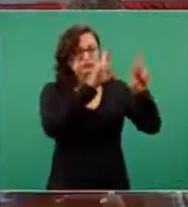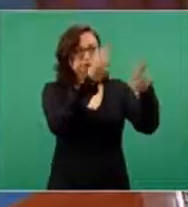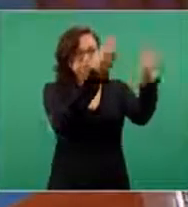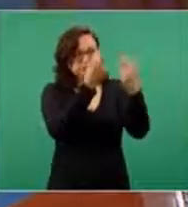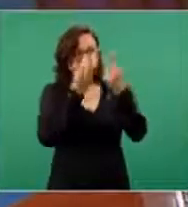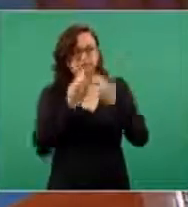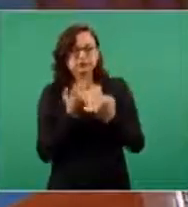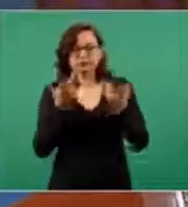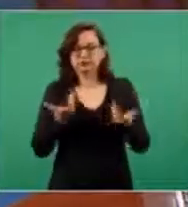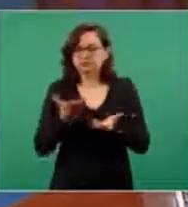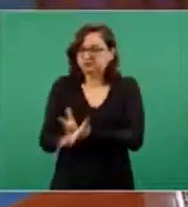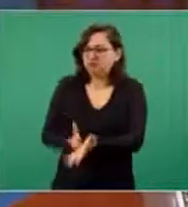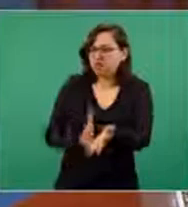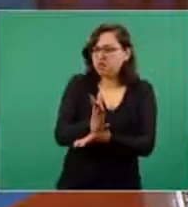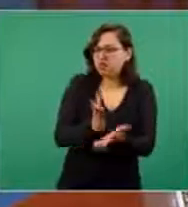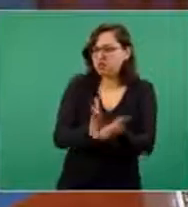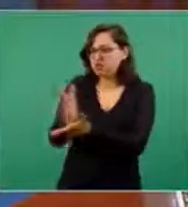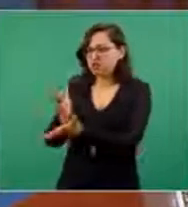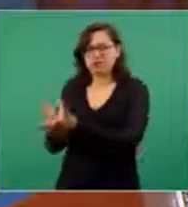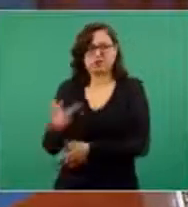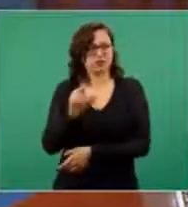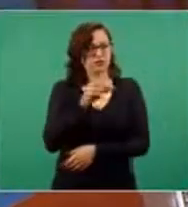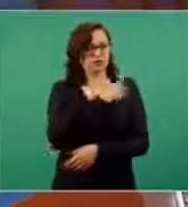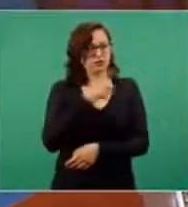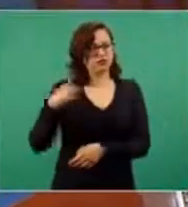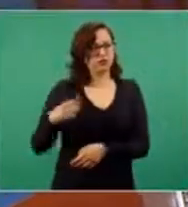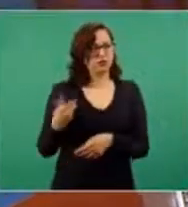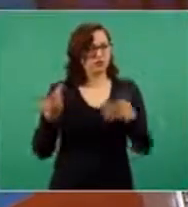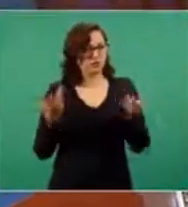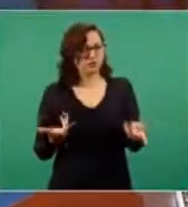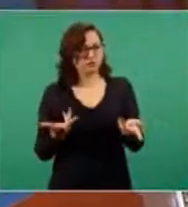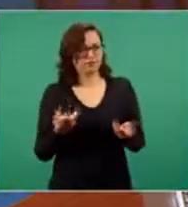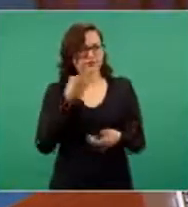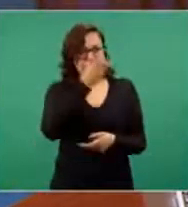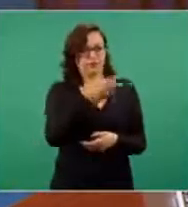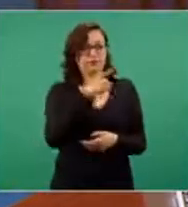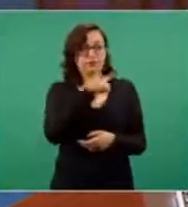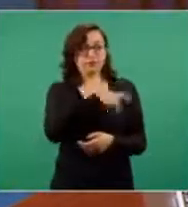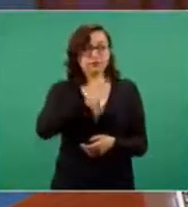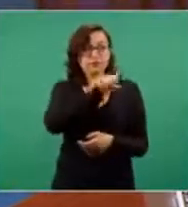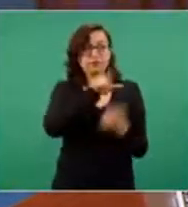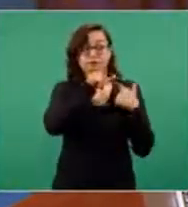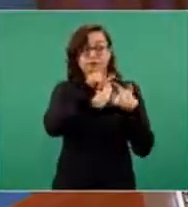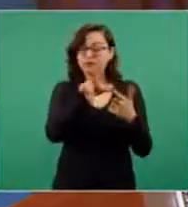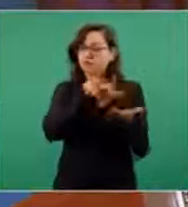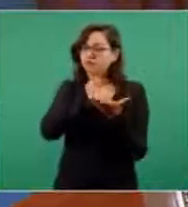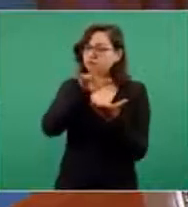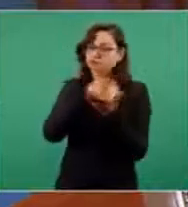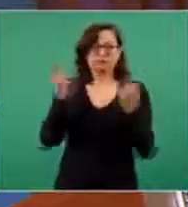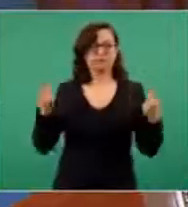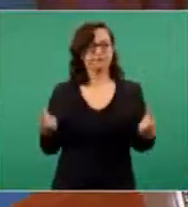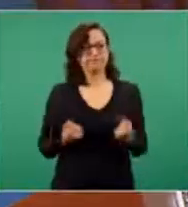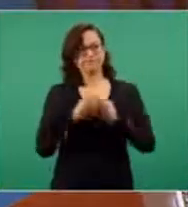intervención propias de la relación entre el gobierno, de la administración de nosotros